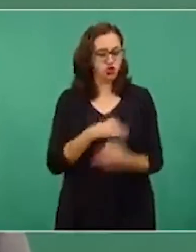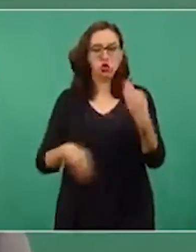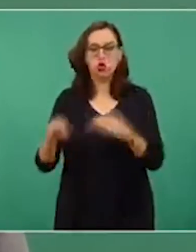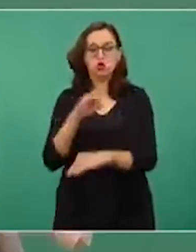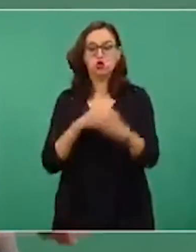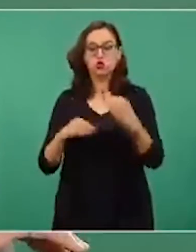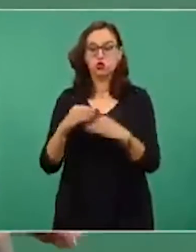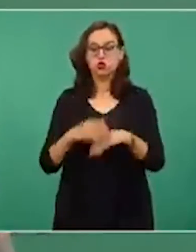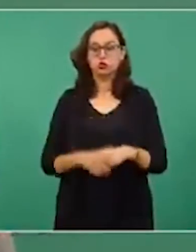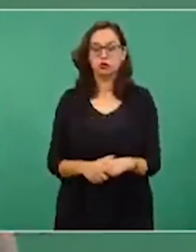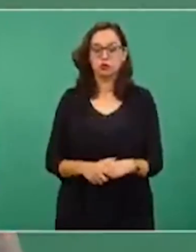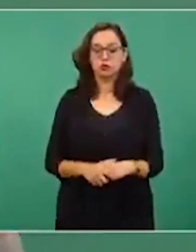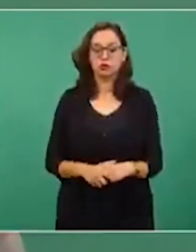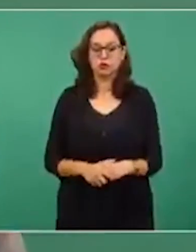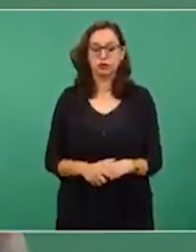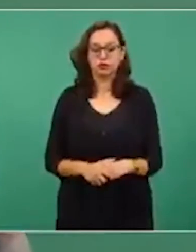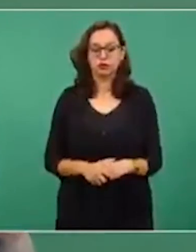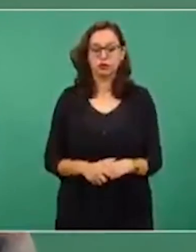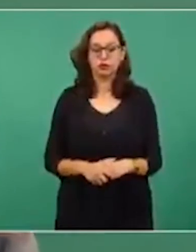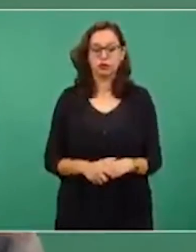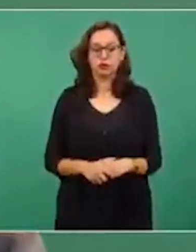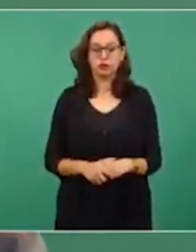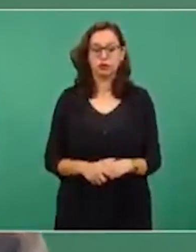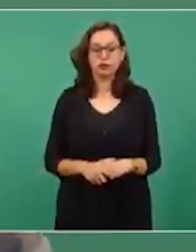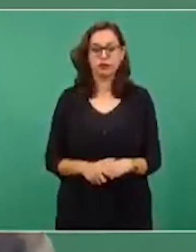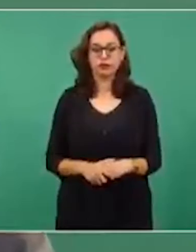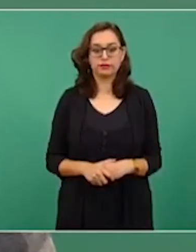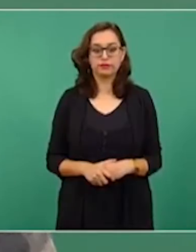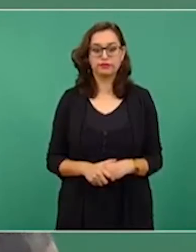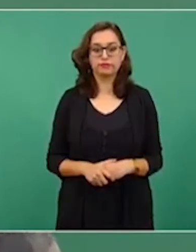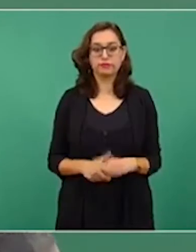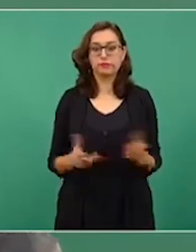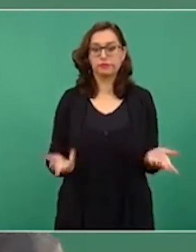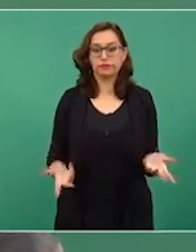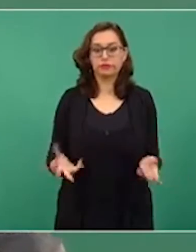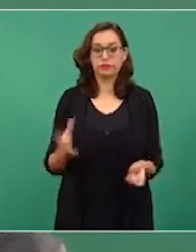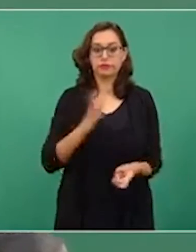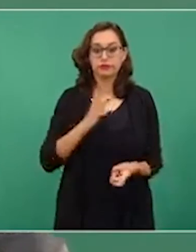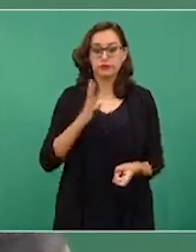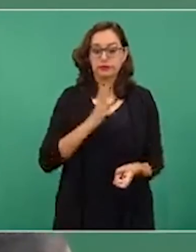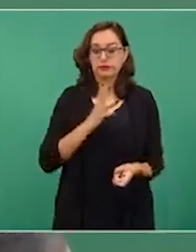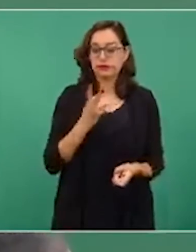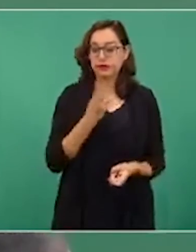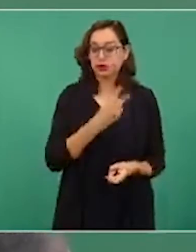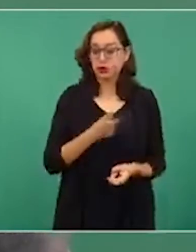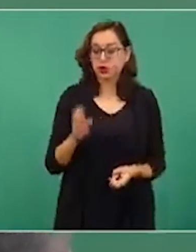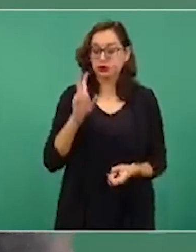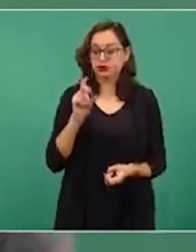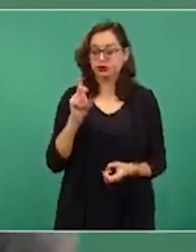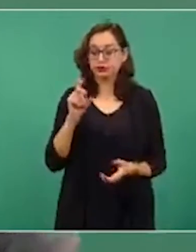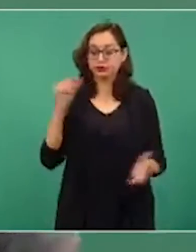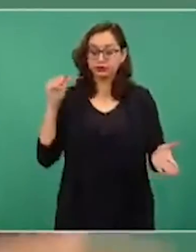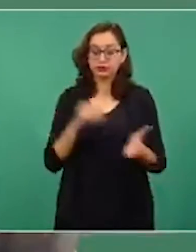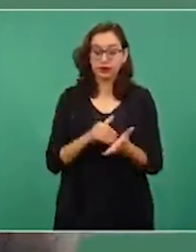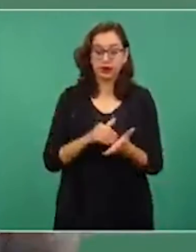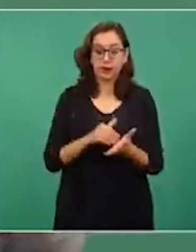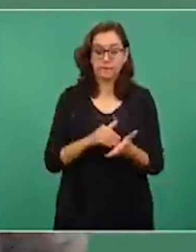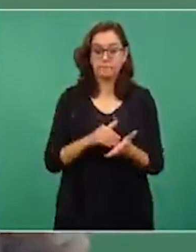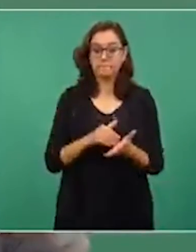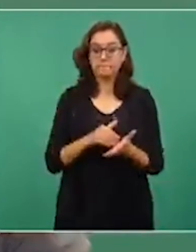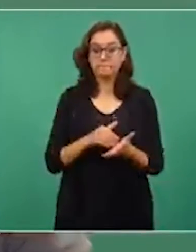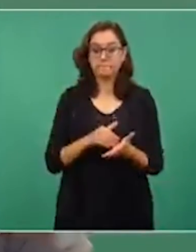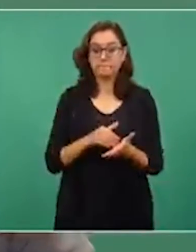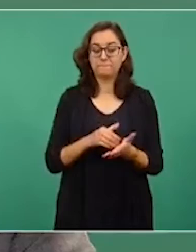De las 230 mil localidades de México, en todas,